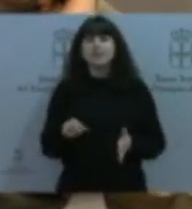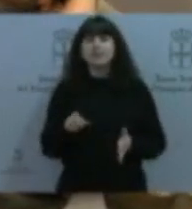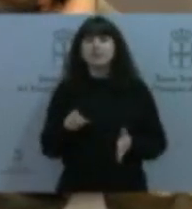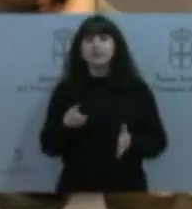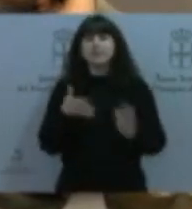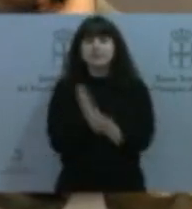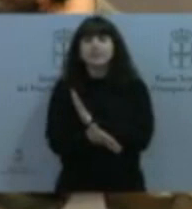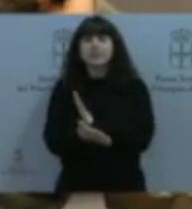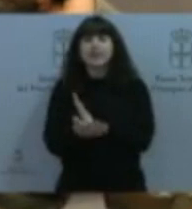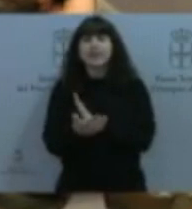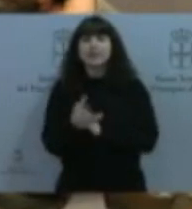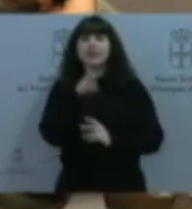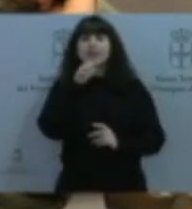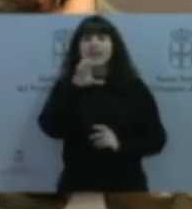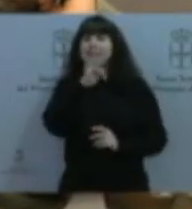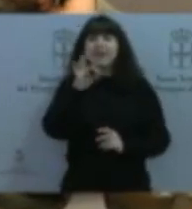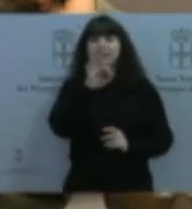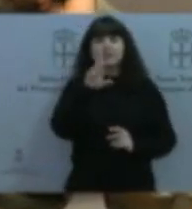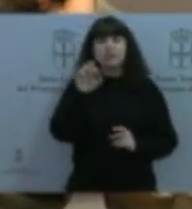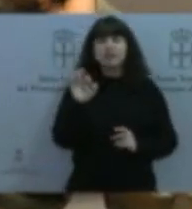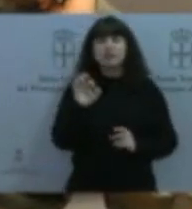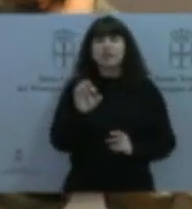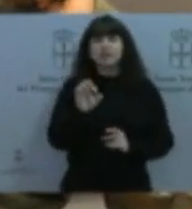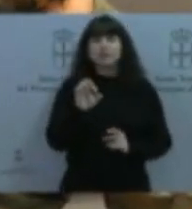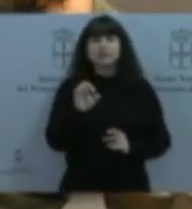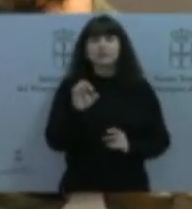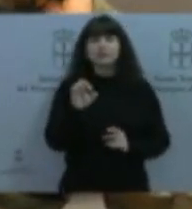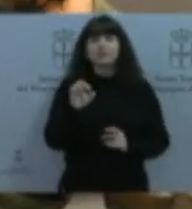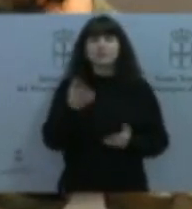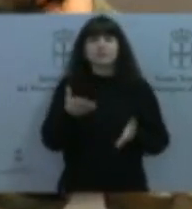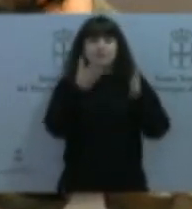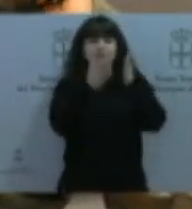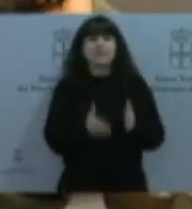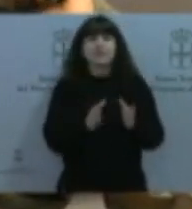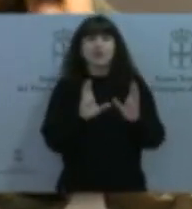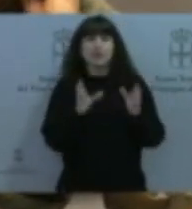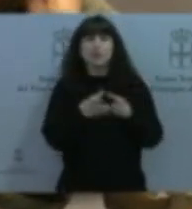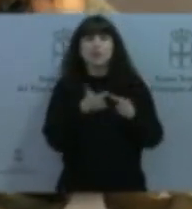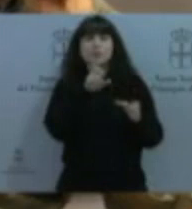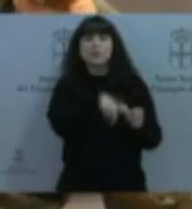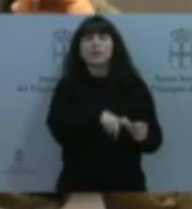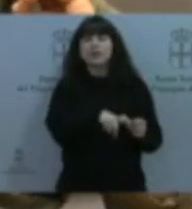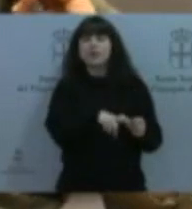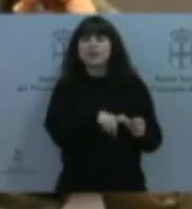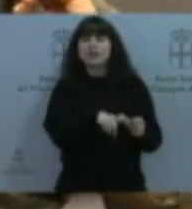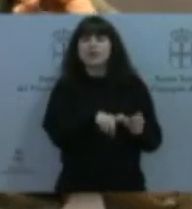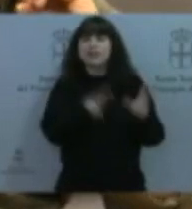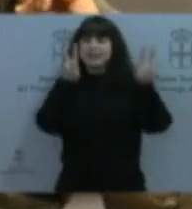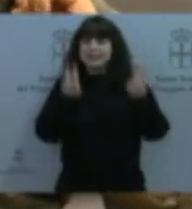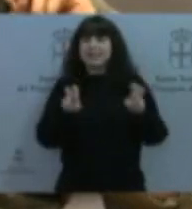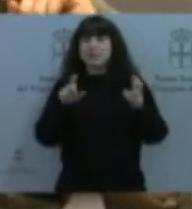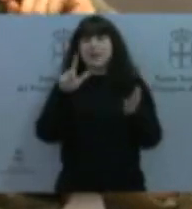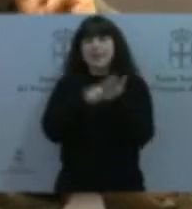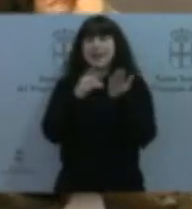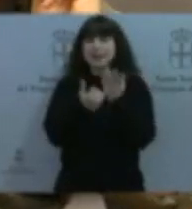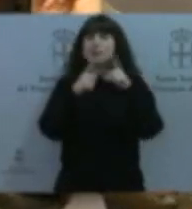al que todos conocemos como pata, no solo nuestro grupo parlamentario ya, con la cuestión de la oficialidad de la lengua asturiana, una cuestión que no